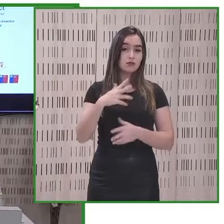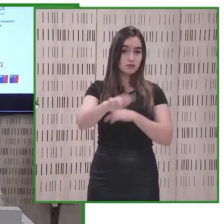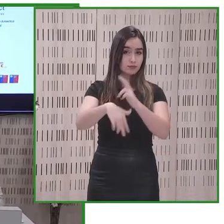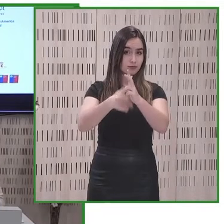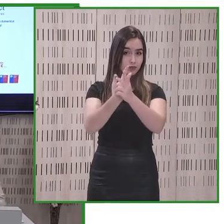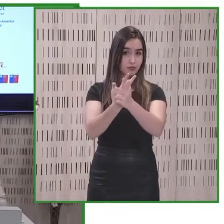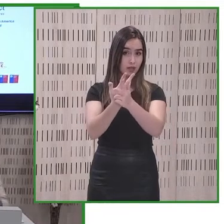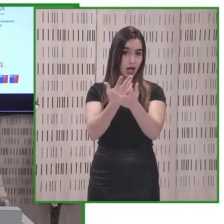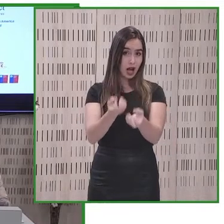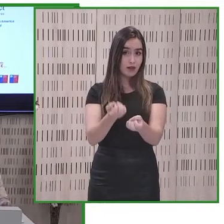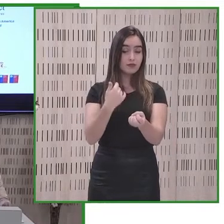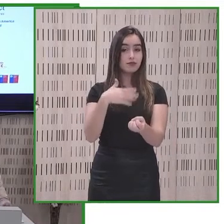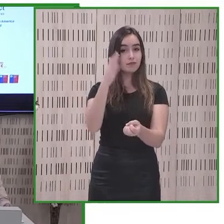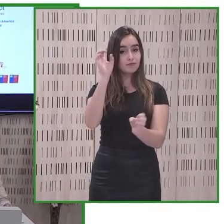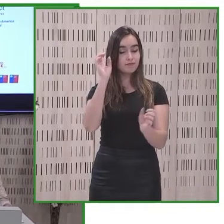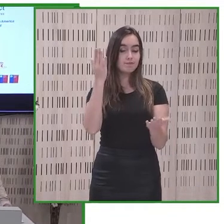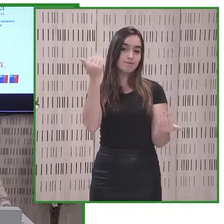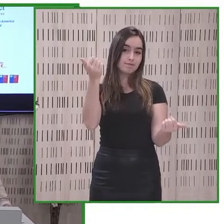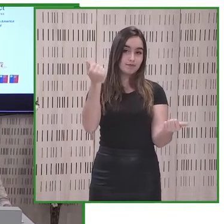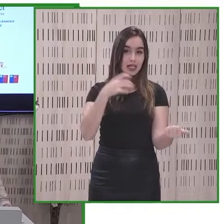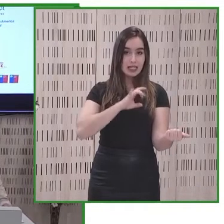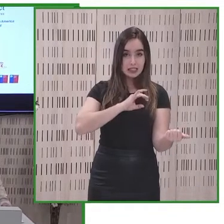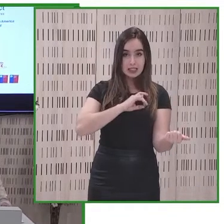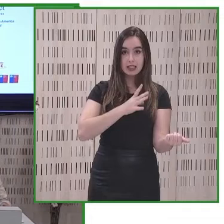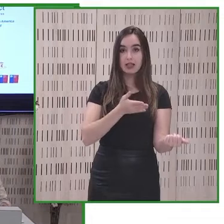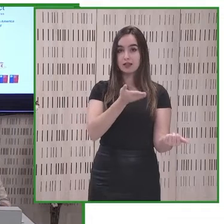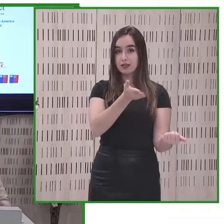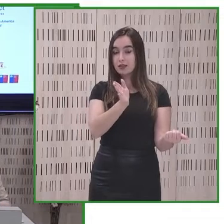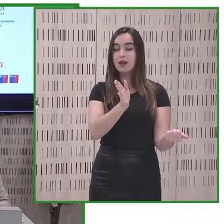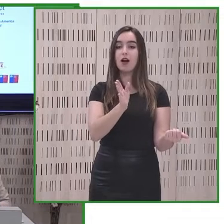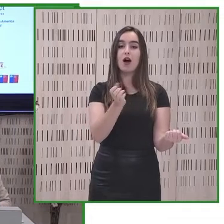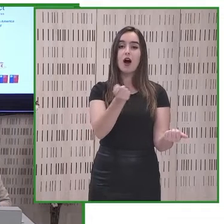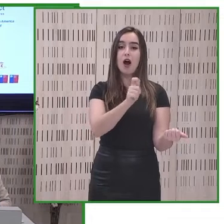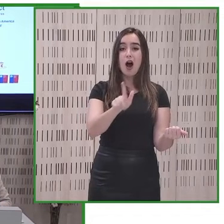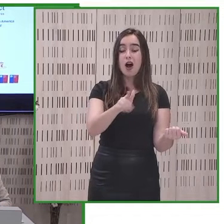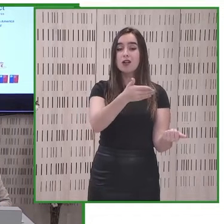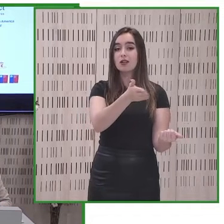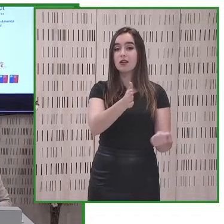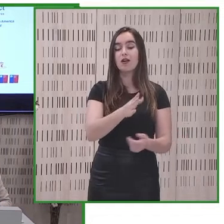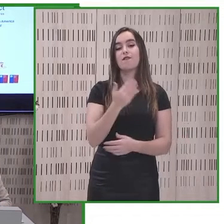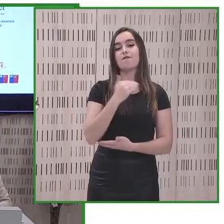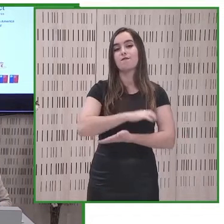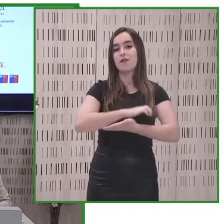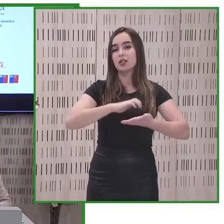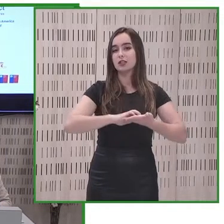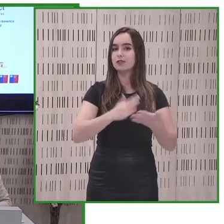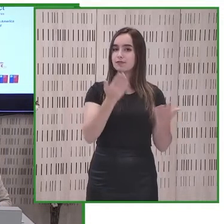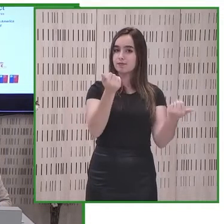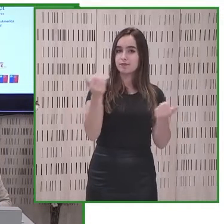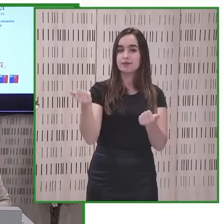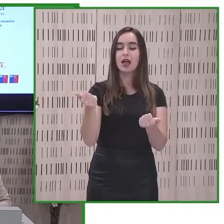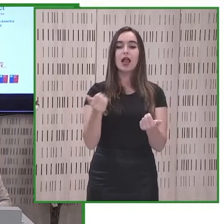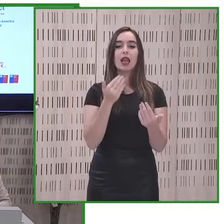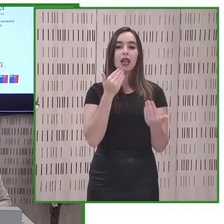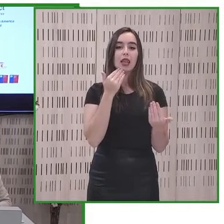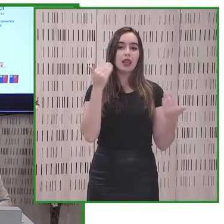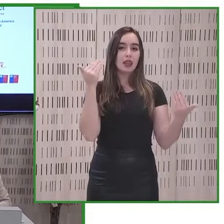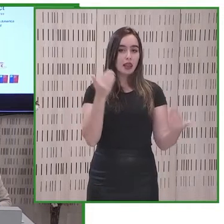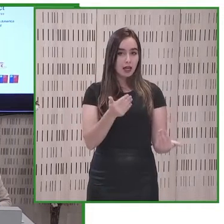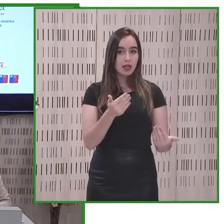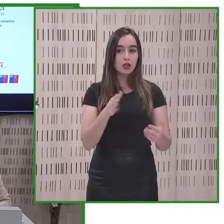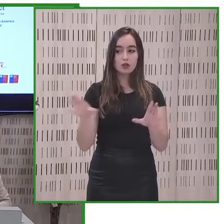un saludo a chile y a y a todo el equipo de la fundación descubre me que está en chile gracias colegas del grupo social 11 de la fundación